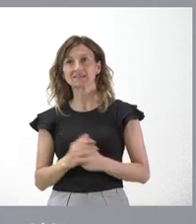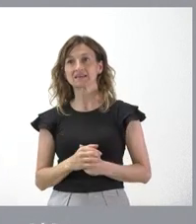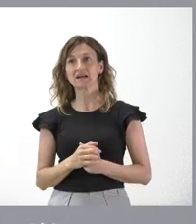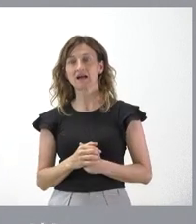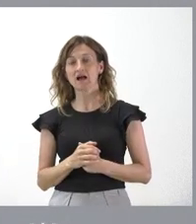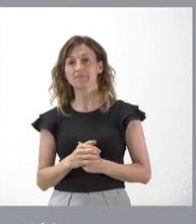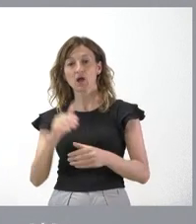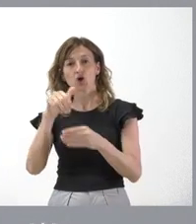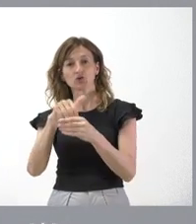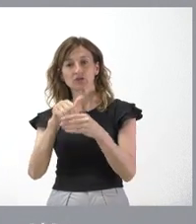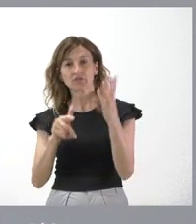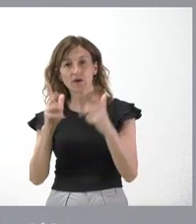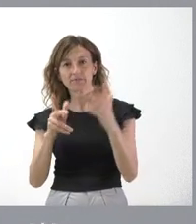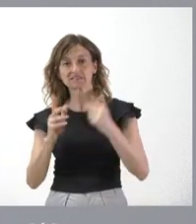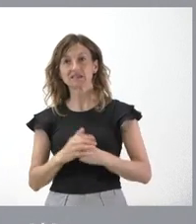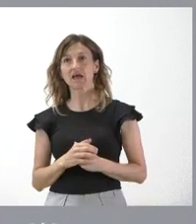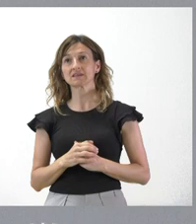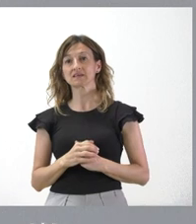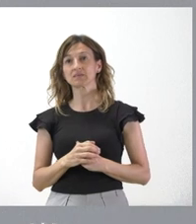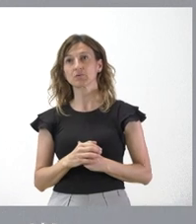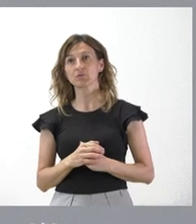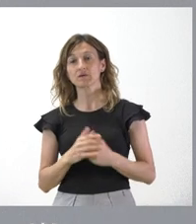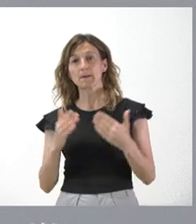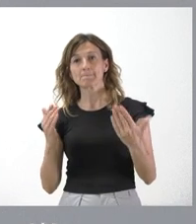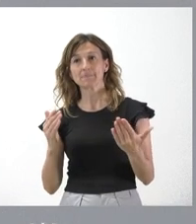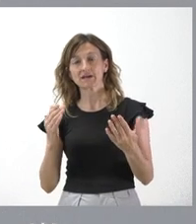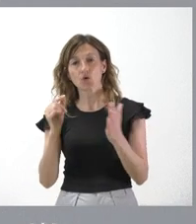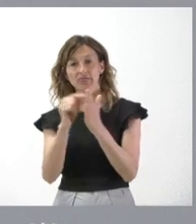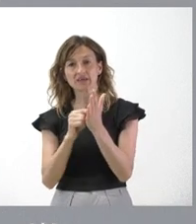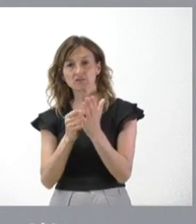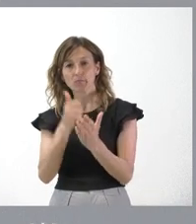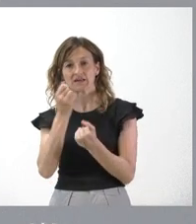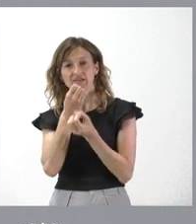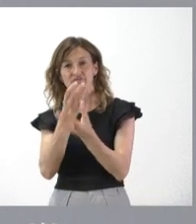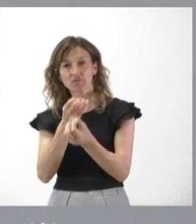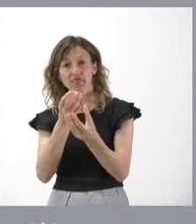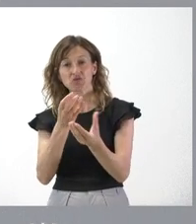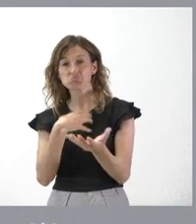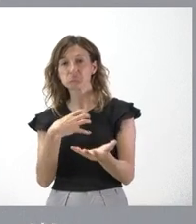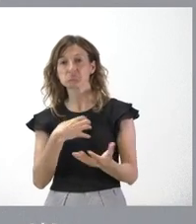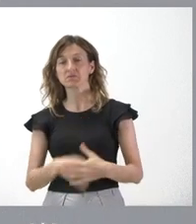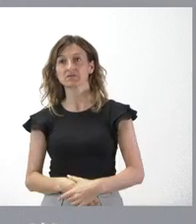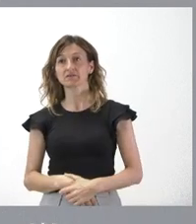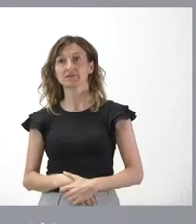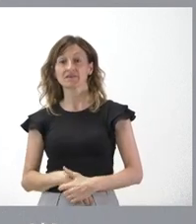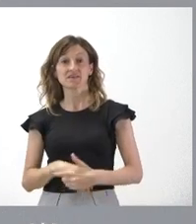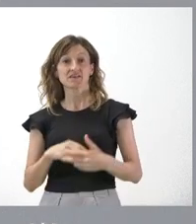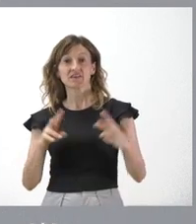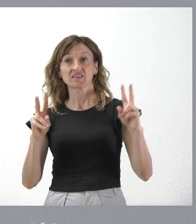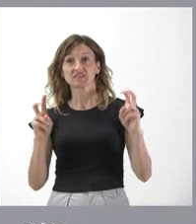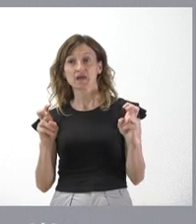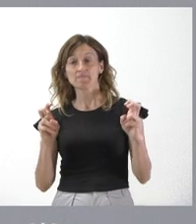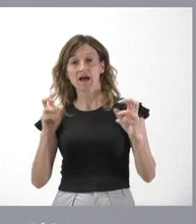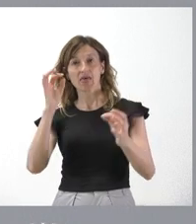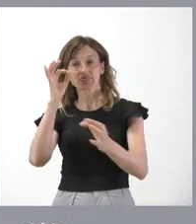administrativo, pero en este momento tampoco le puedo dar mucha más información sobre esta cuestión de